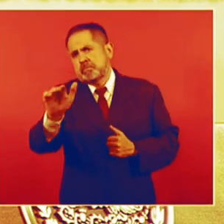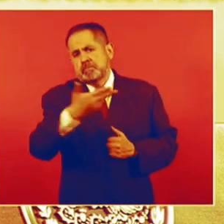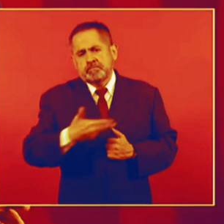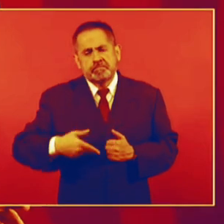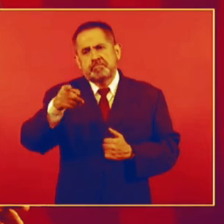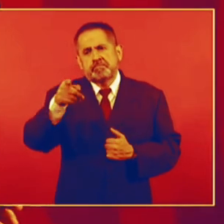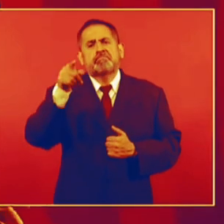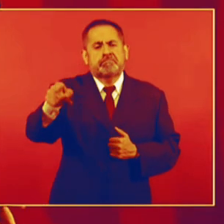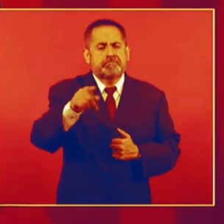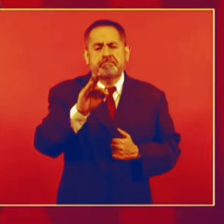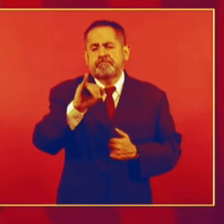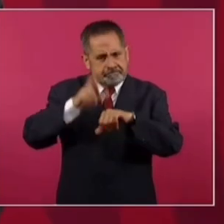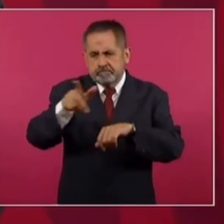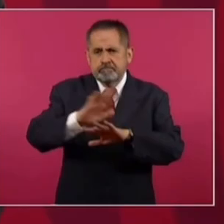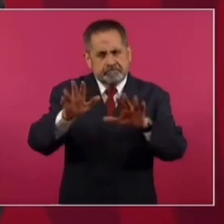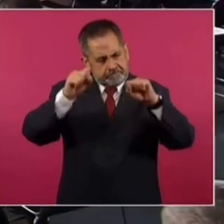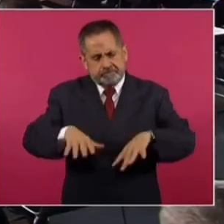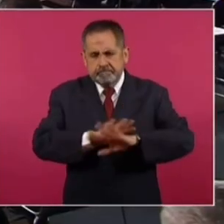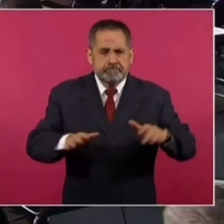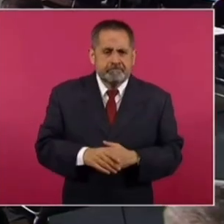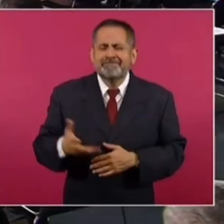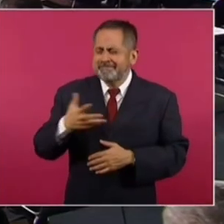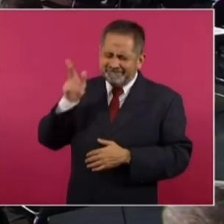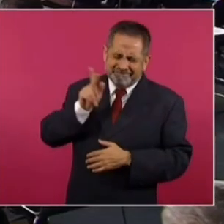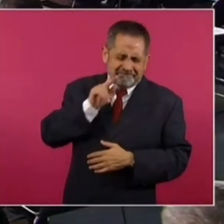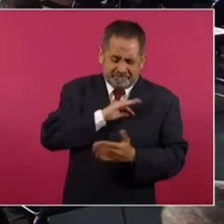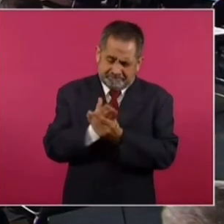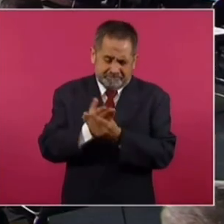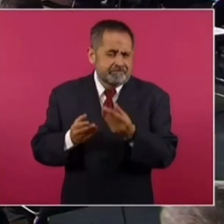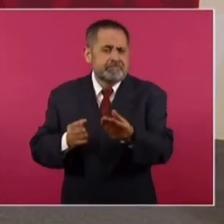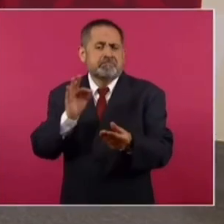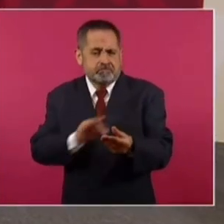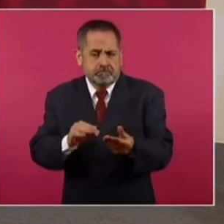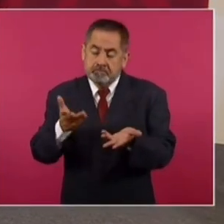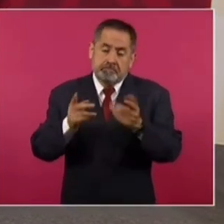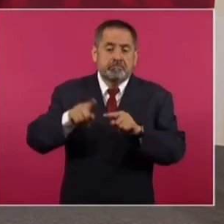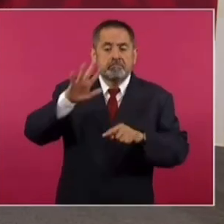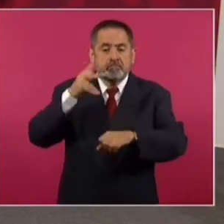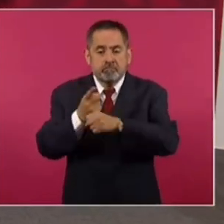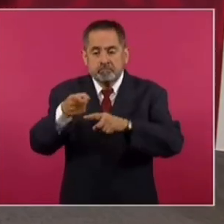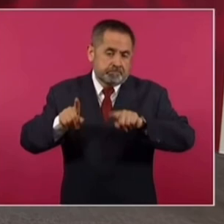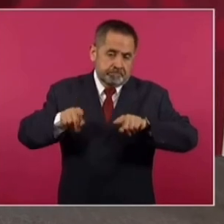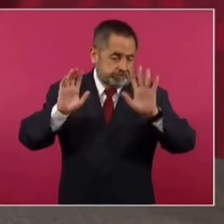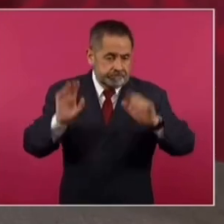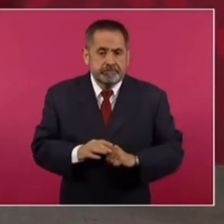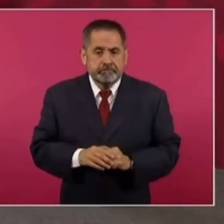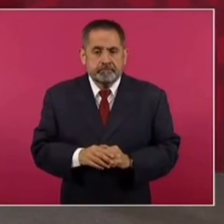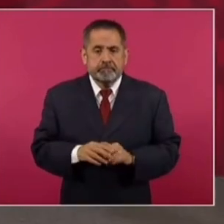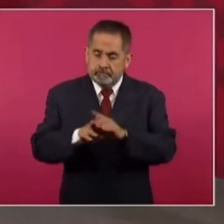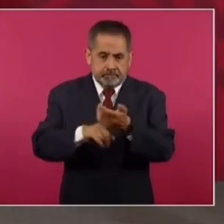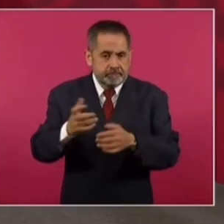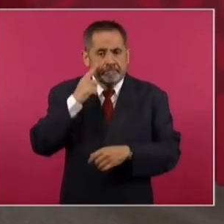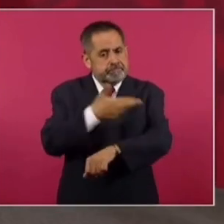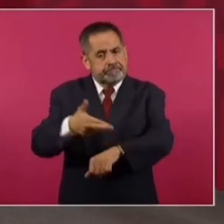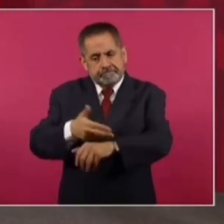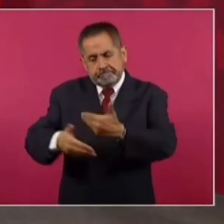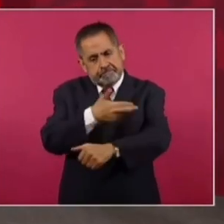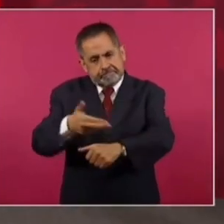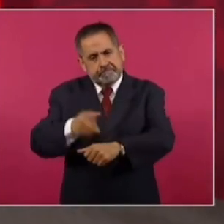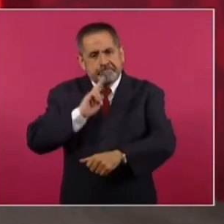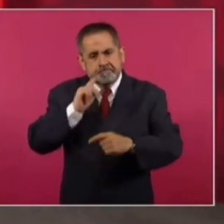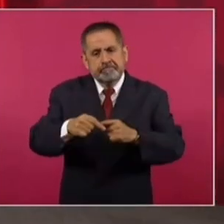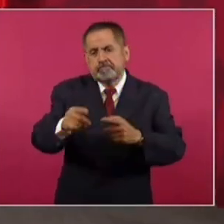a la Fiscalía que se desista. Y si hay forma, siempre y cuando exista la voluntad de hacerlo. Ese es un procedimiento.